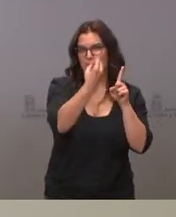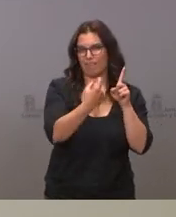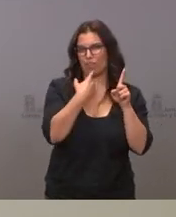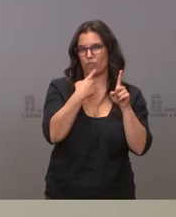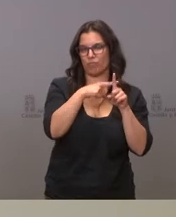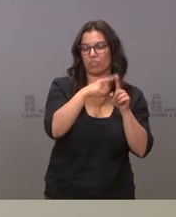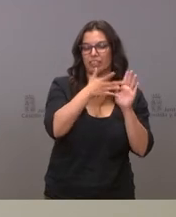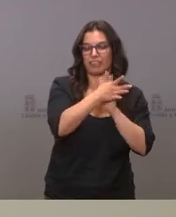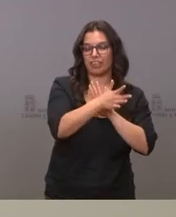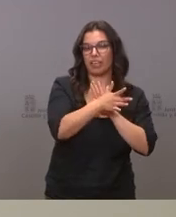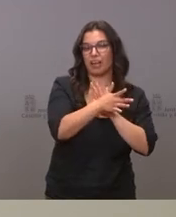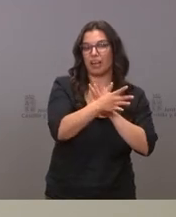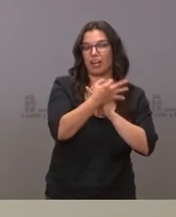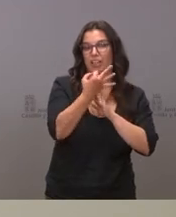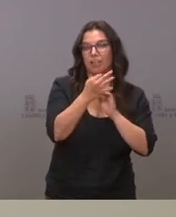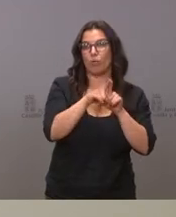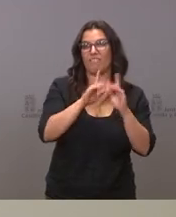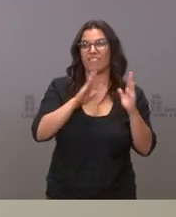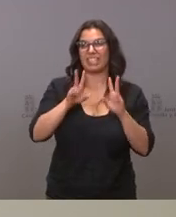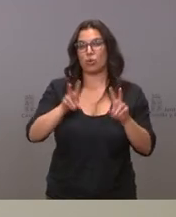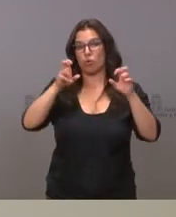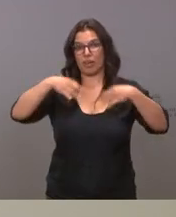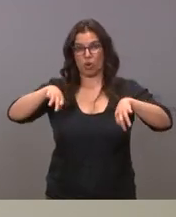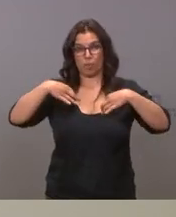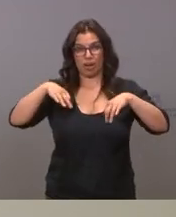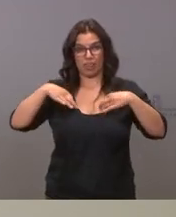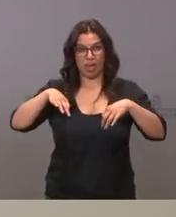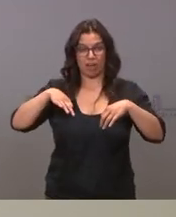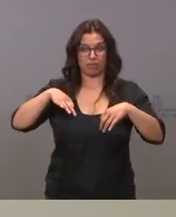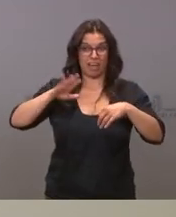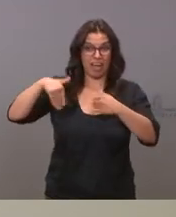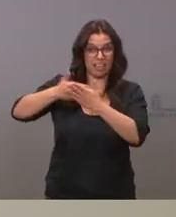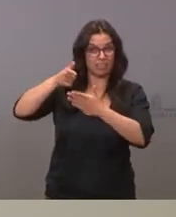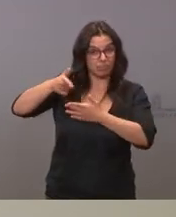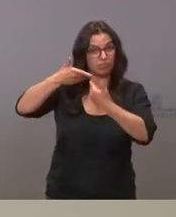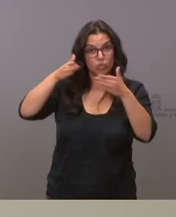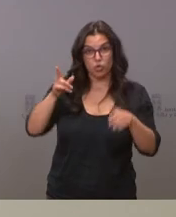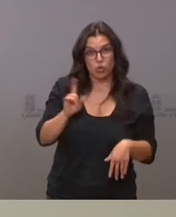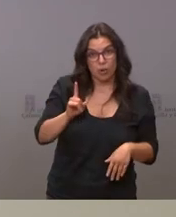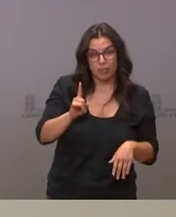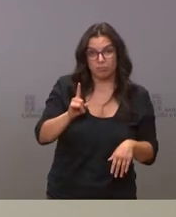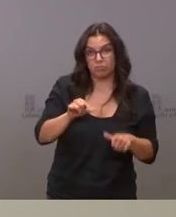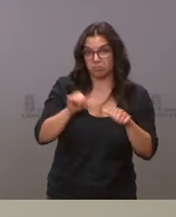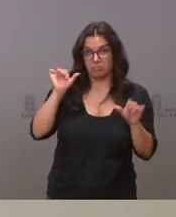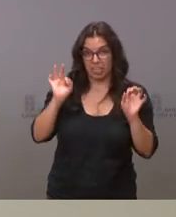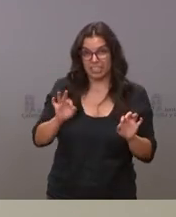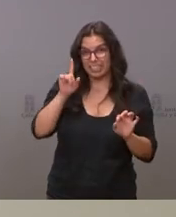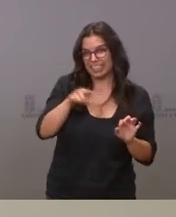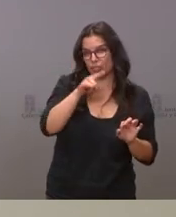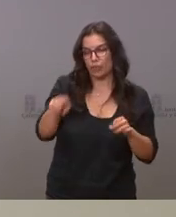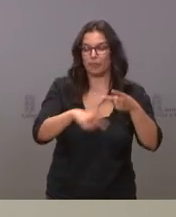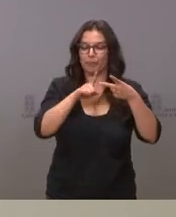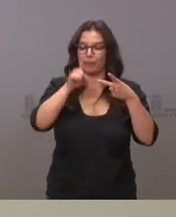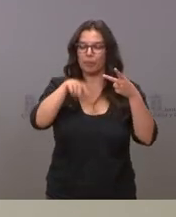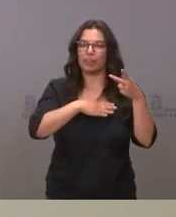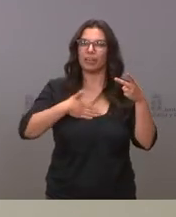entremos en lo que era la fase de nueva normalidad no van a poder reabrir que creo que era como estaba hasta ahora y luego quería preguntarle